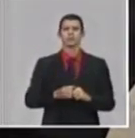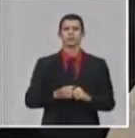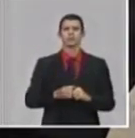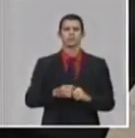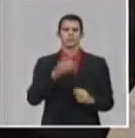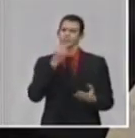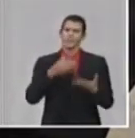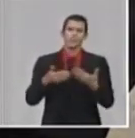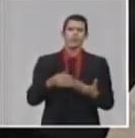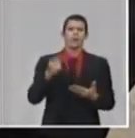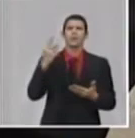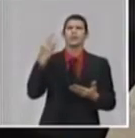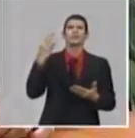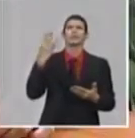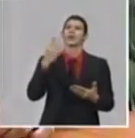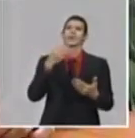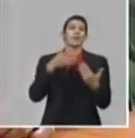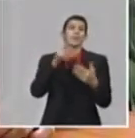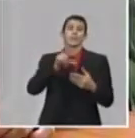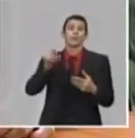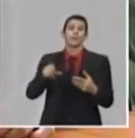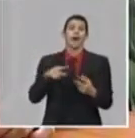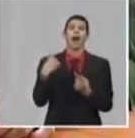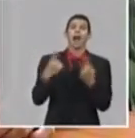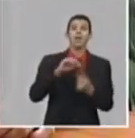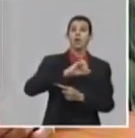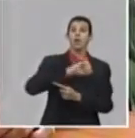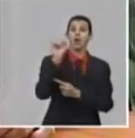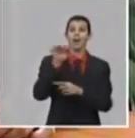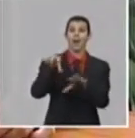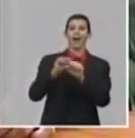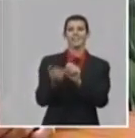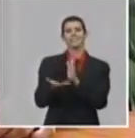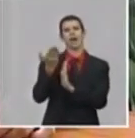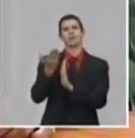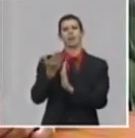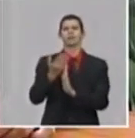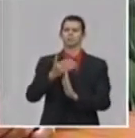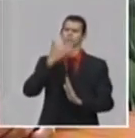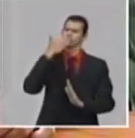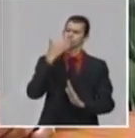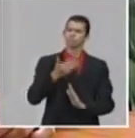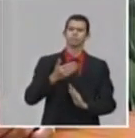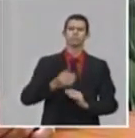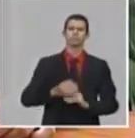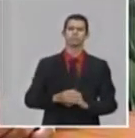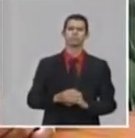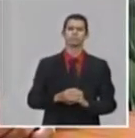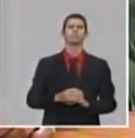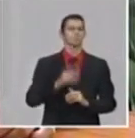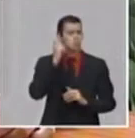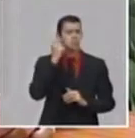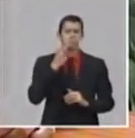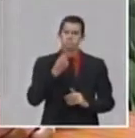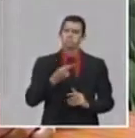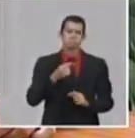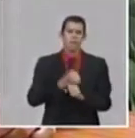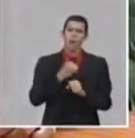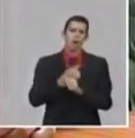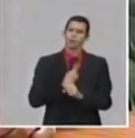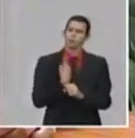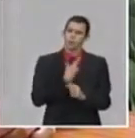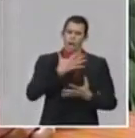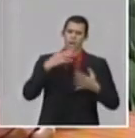si es cinco, salvar vidas. Eso reconforta a cualquier persona. Ese es nuestro trabajo, y para eso estamos